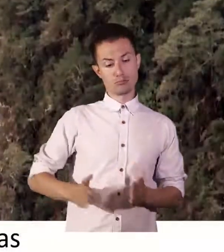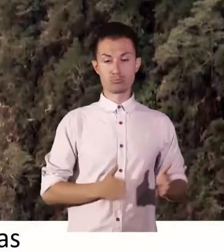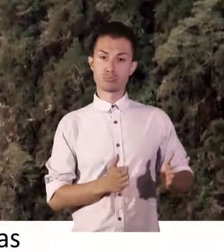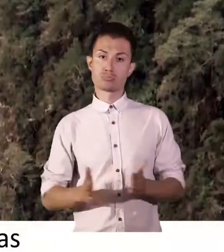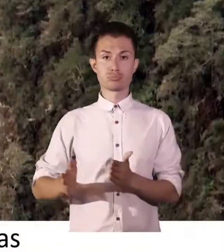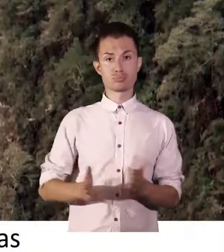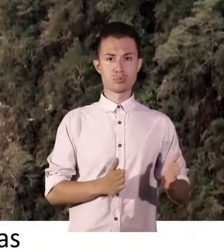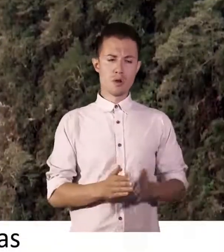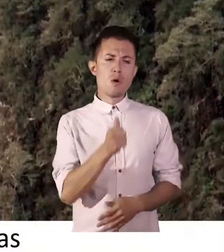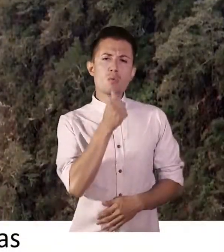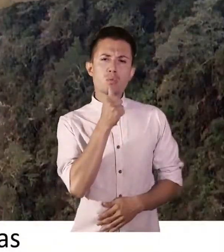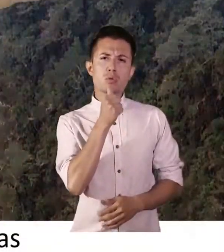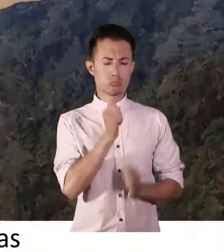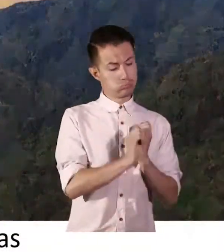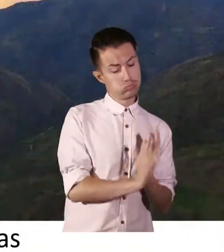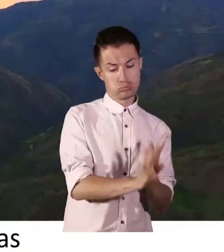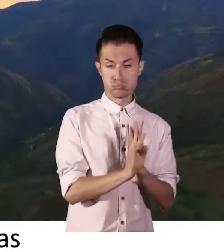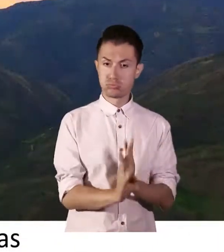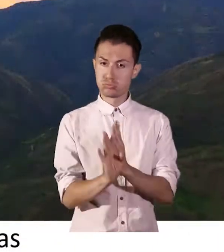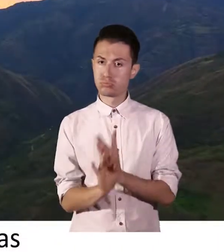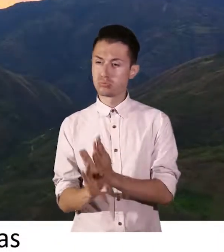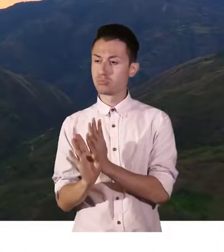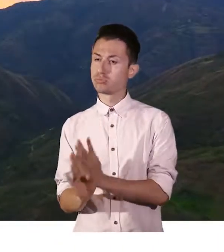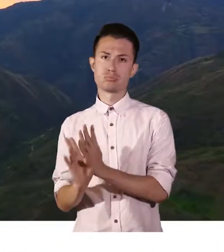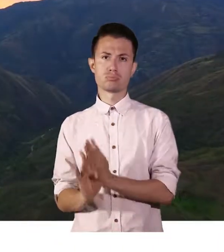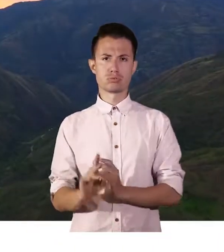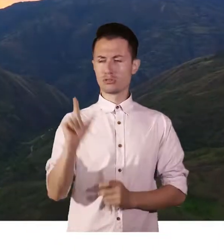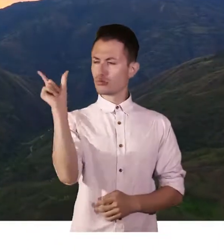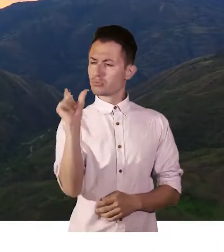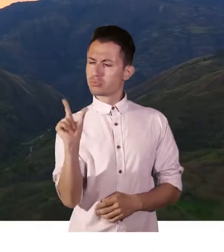La Cuna de Aguas Pecundas